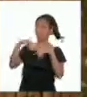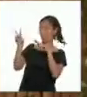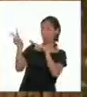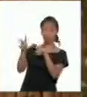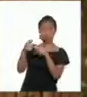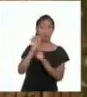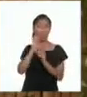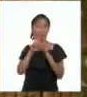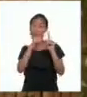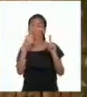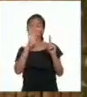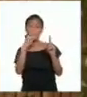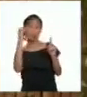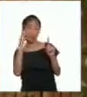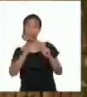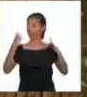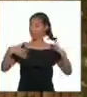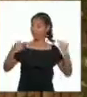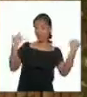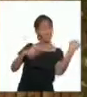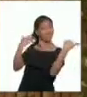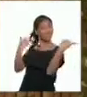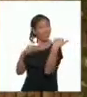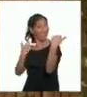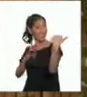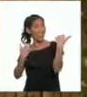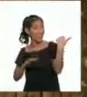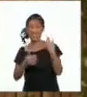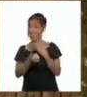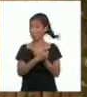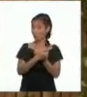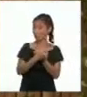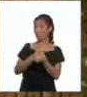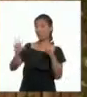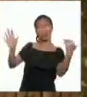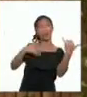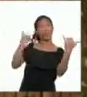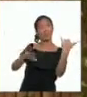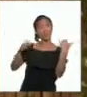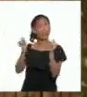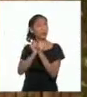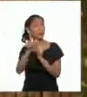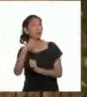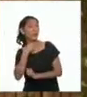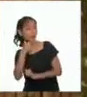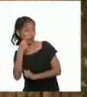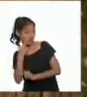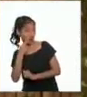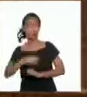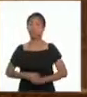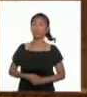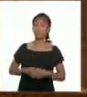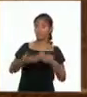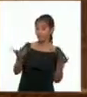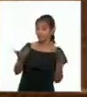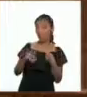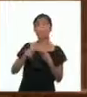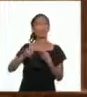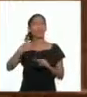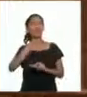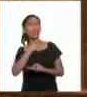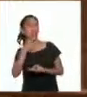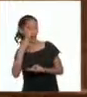como su papá que era muy feliz tocando la música de su tierra ayacuchana junto al abuelo a pesar de los problemas que podían tener el